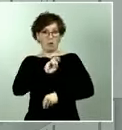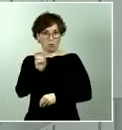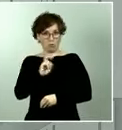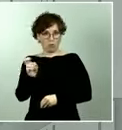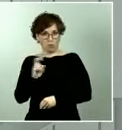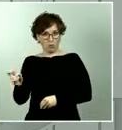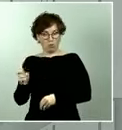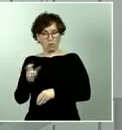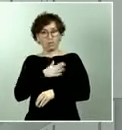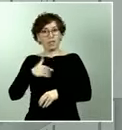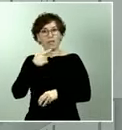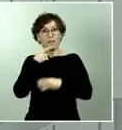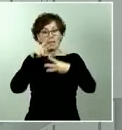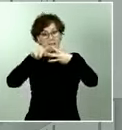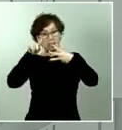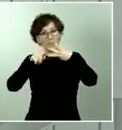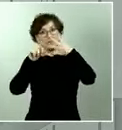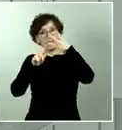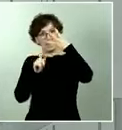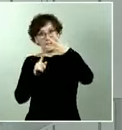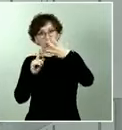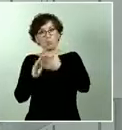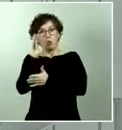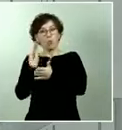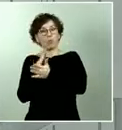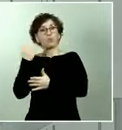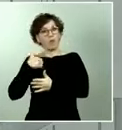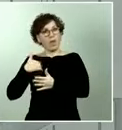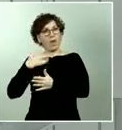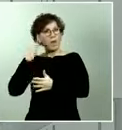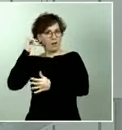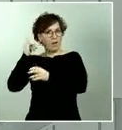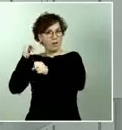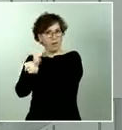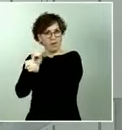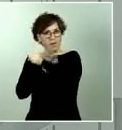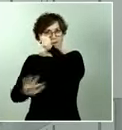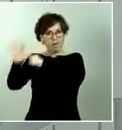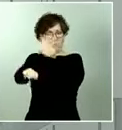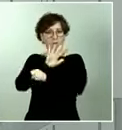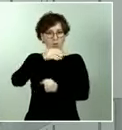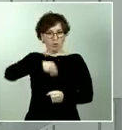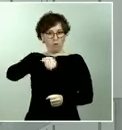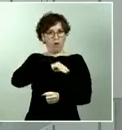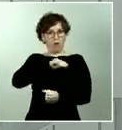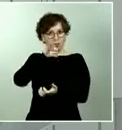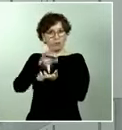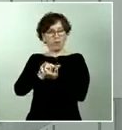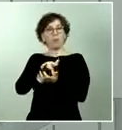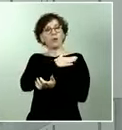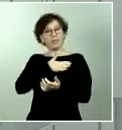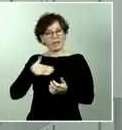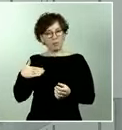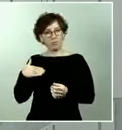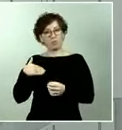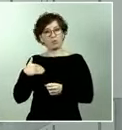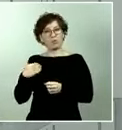tres capítulos en las tres líneas de productos se ha activado la fabricación nacional y estamos trabajando para conseguir que sea todavía superior